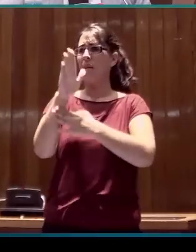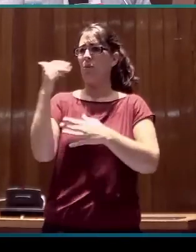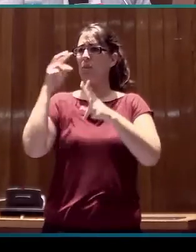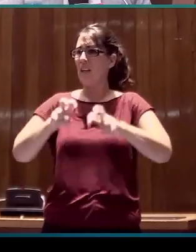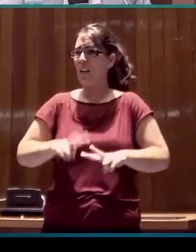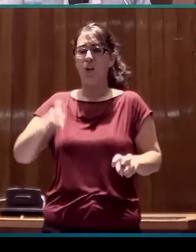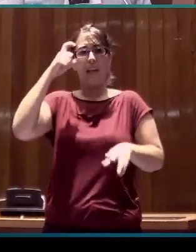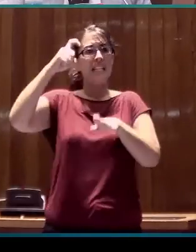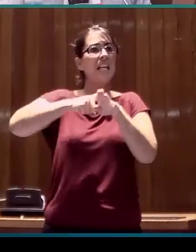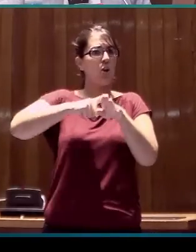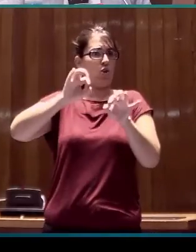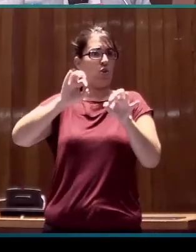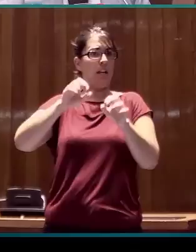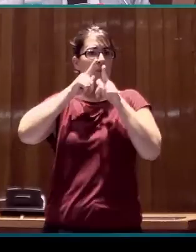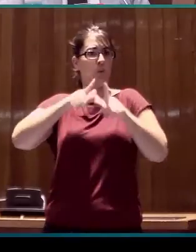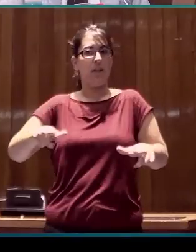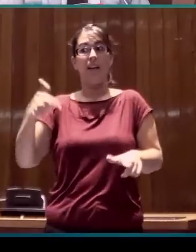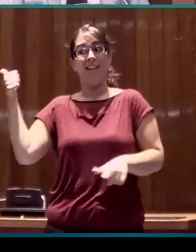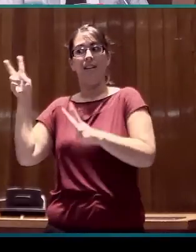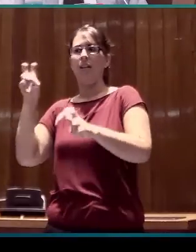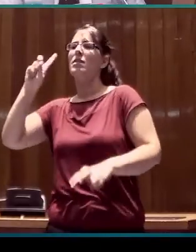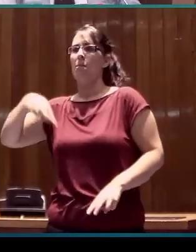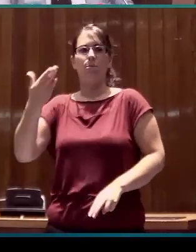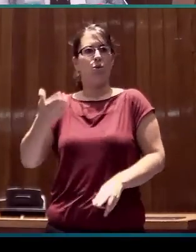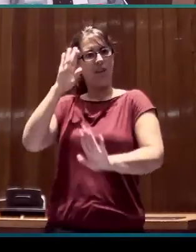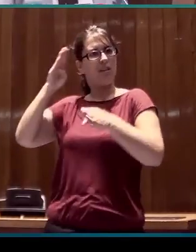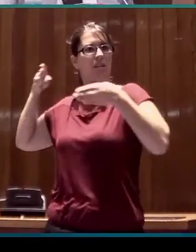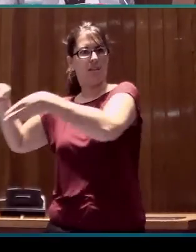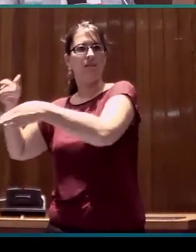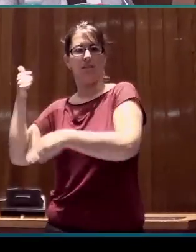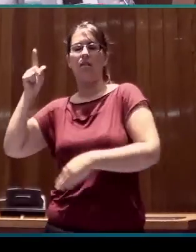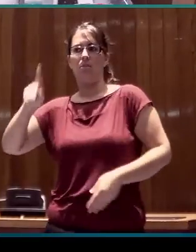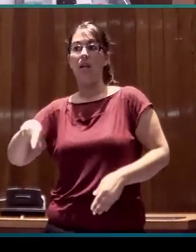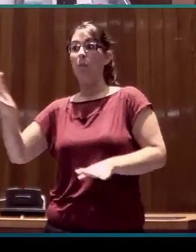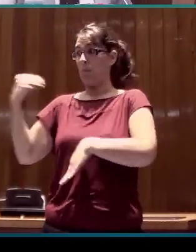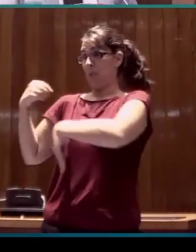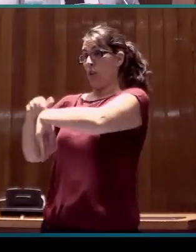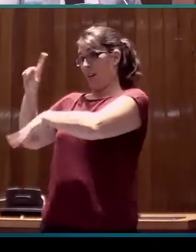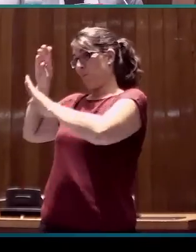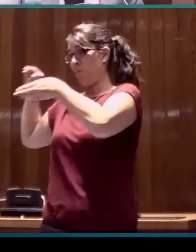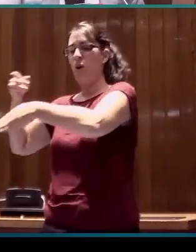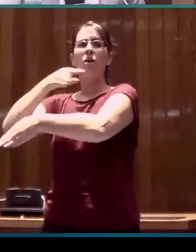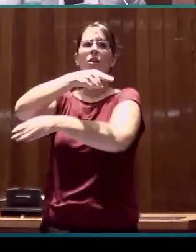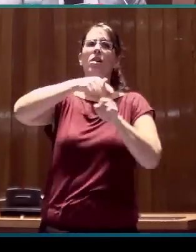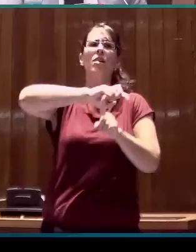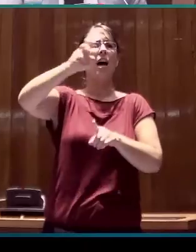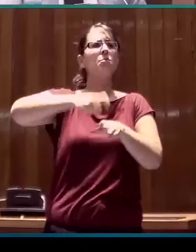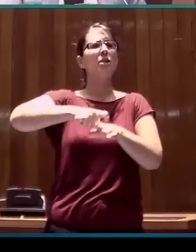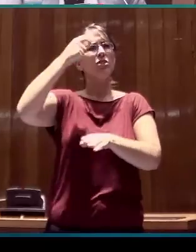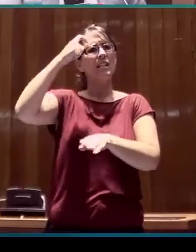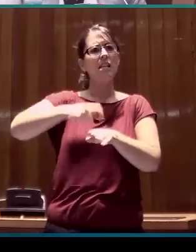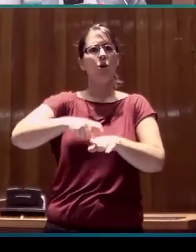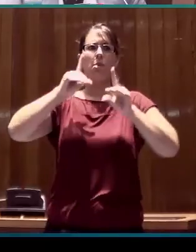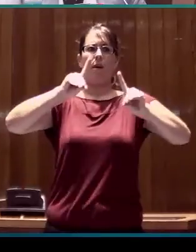abordar ese frente, al mismo tiempo que hay que estudiar aspectos psicopedagógicos y